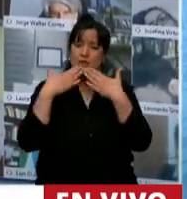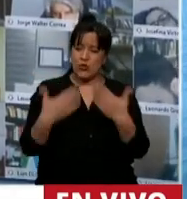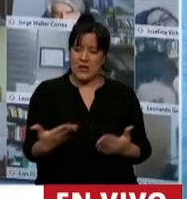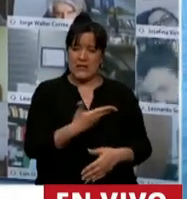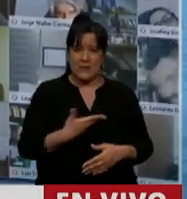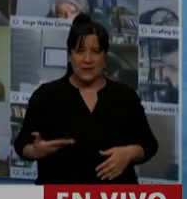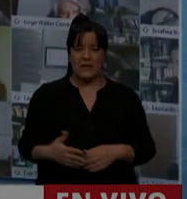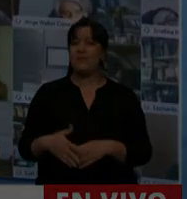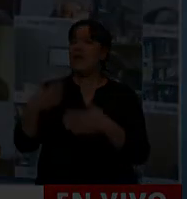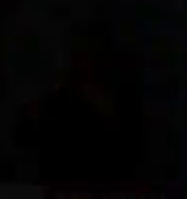Presidente. Gracias, diputada.